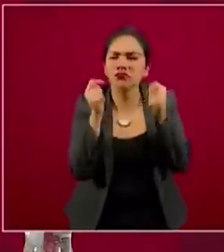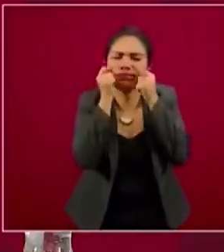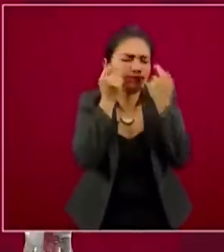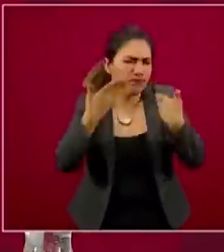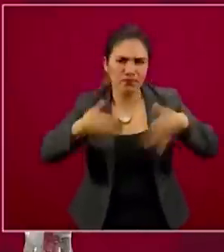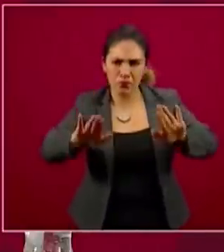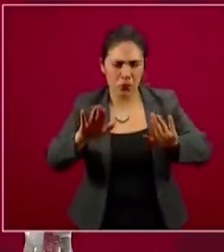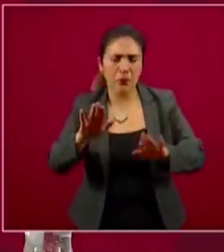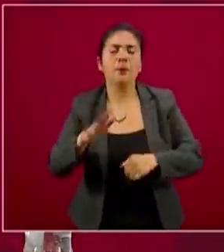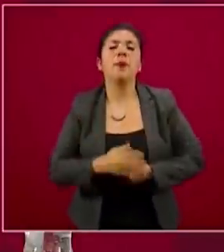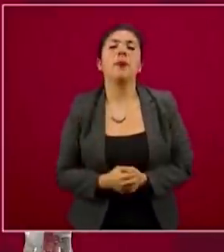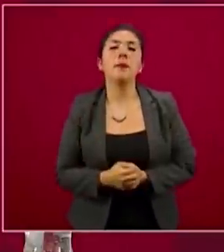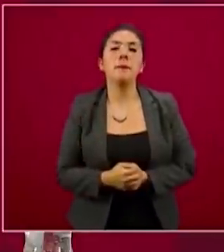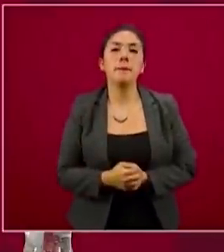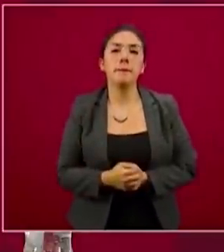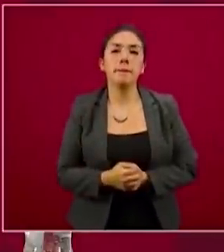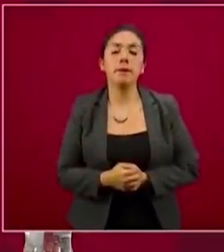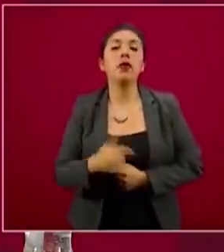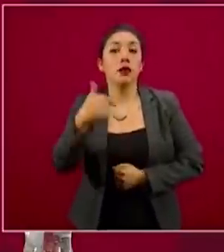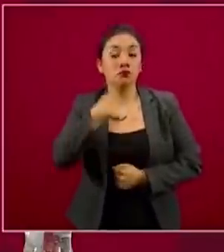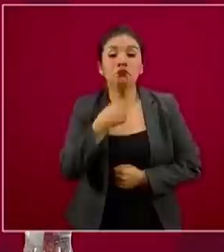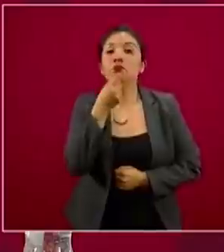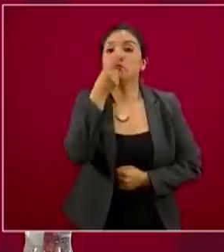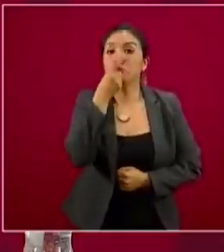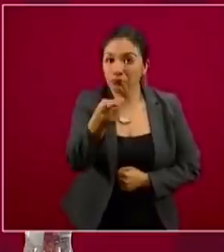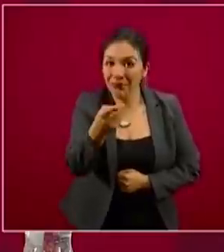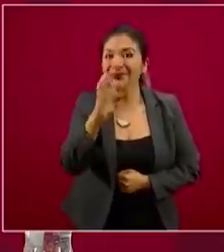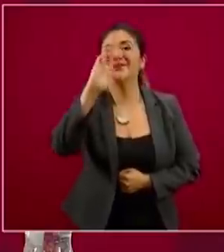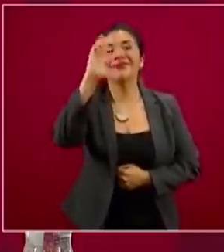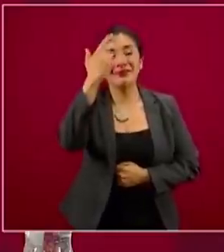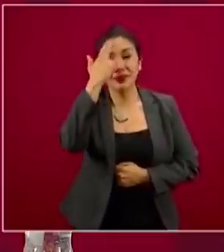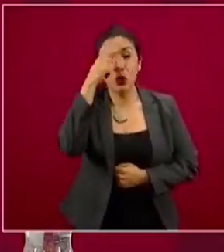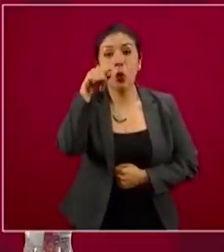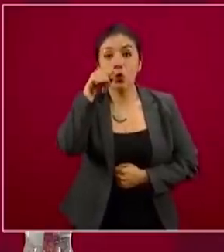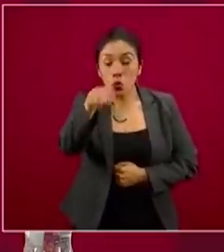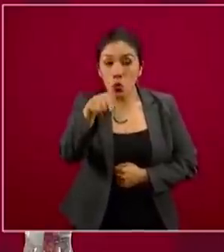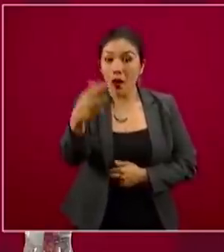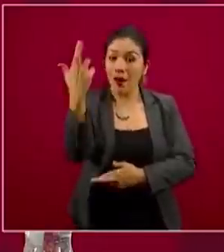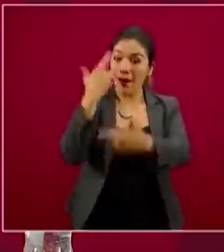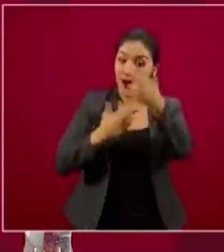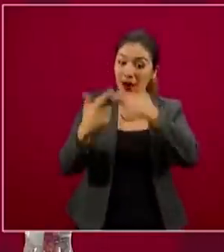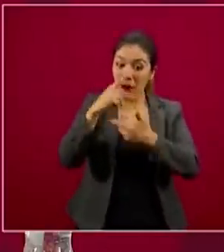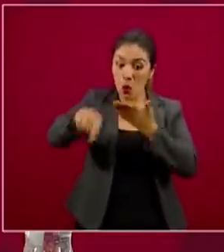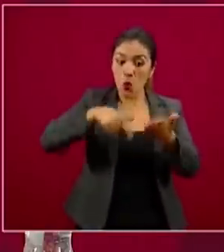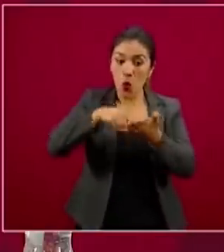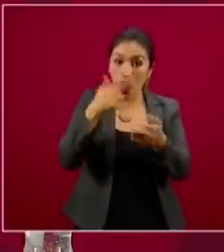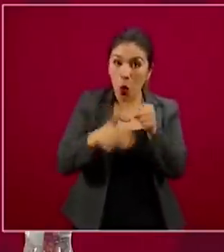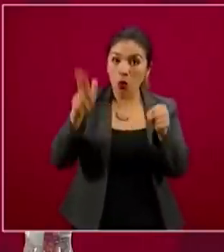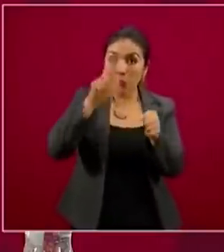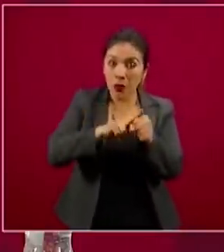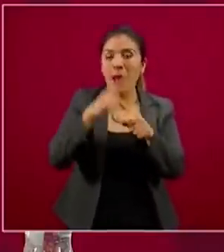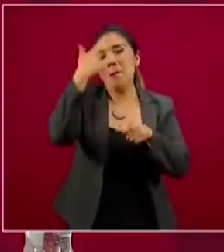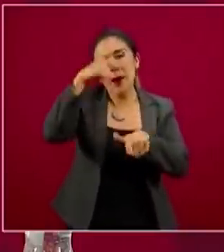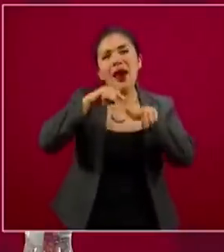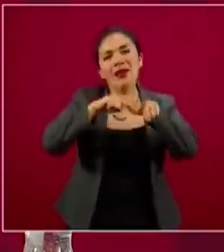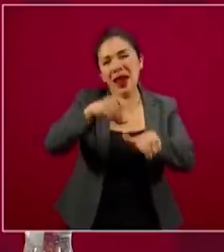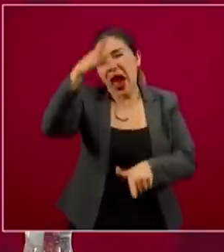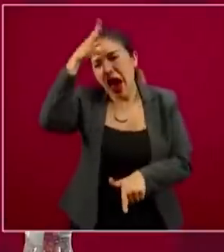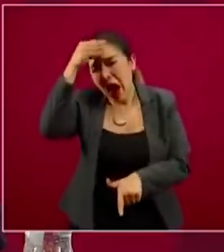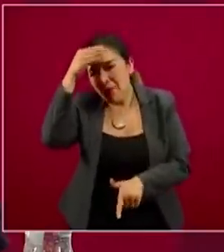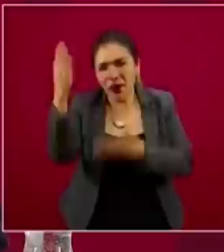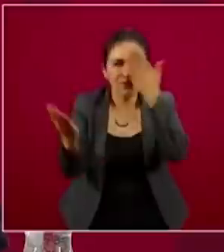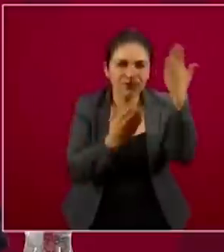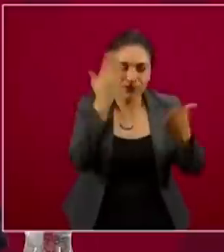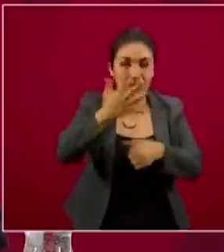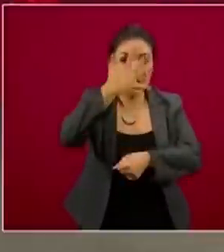inscritas e inscritos. Les recuerdo que cuando ustedes han vuelto al campo clínico a continuar con su formación